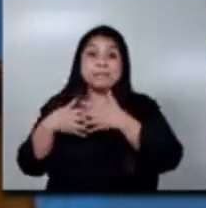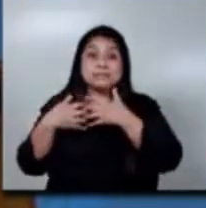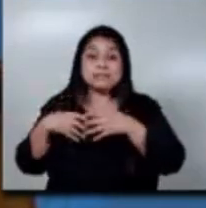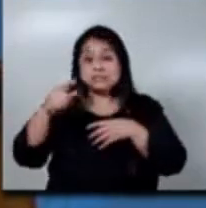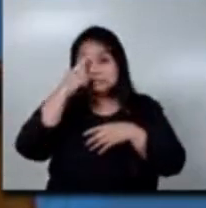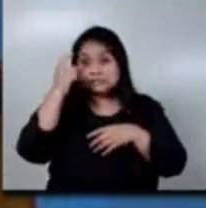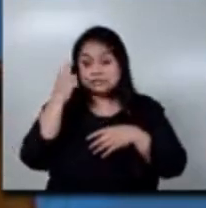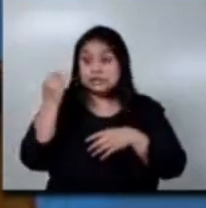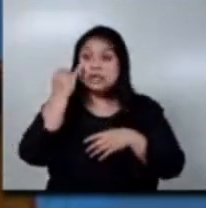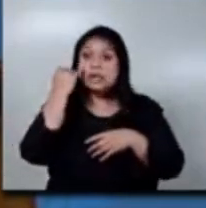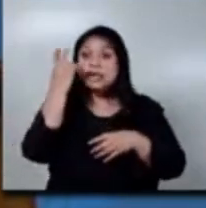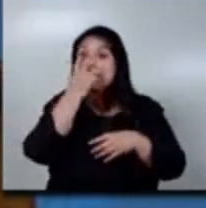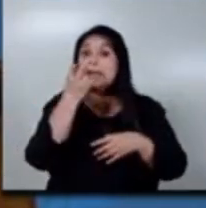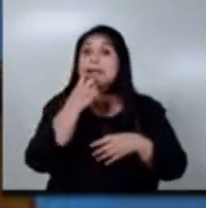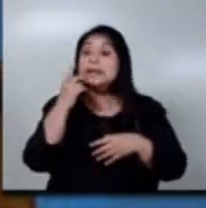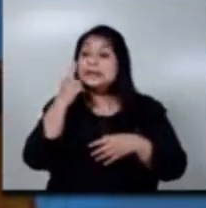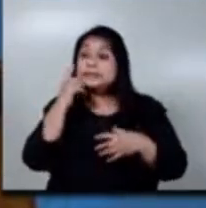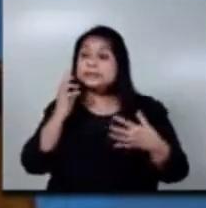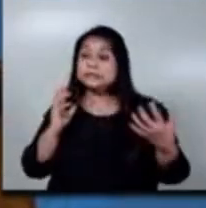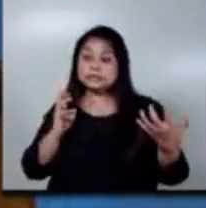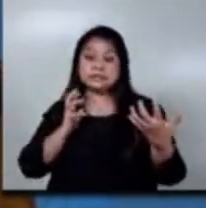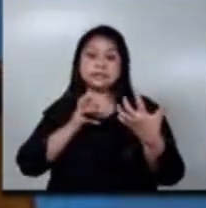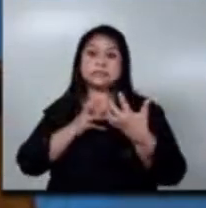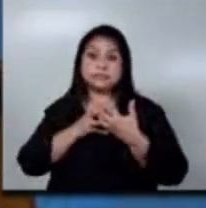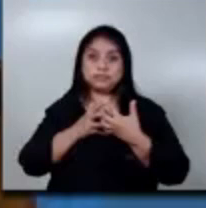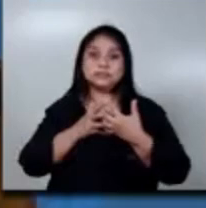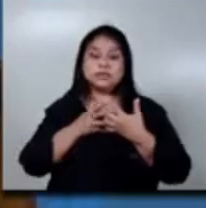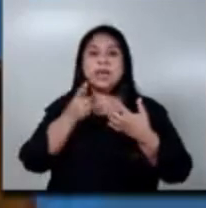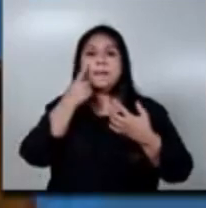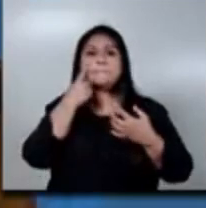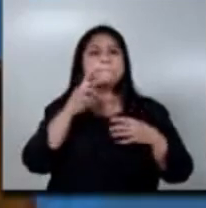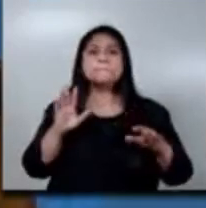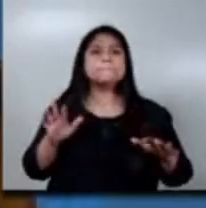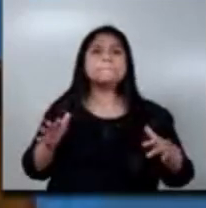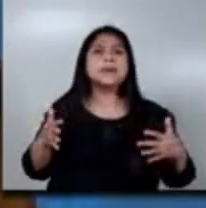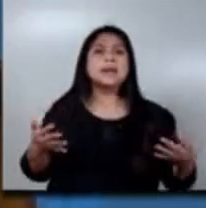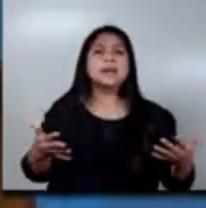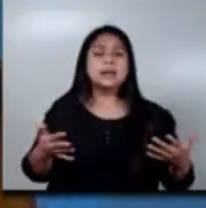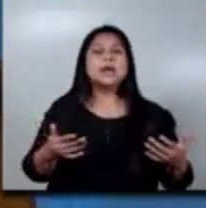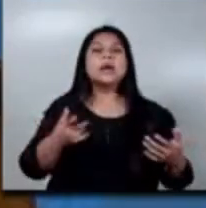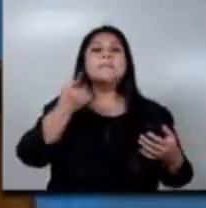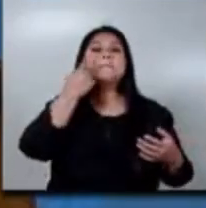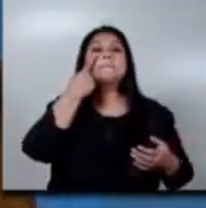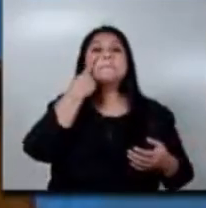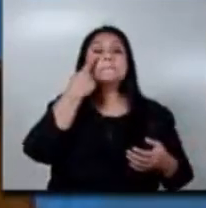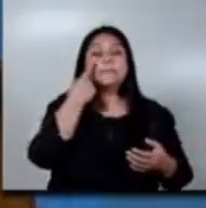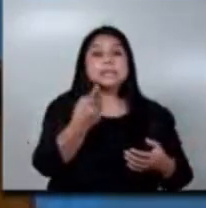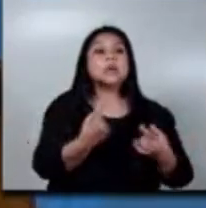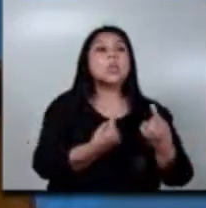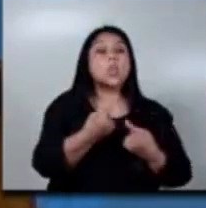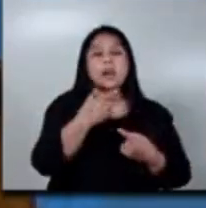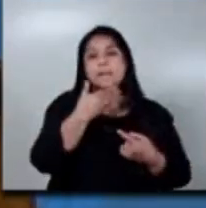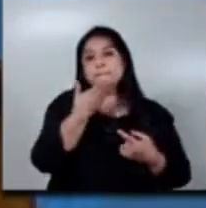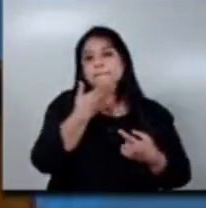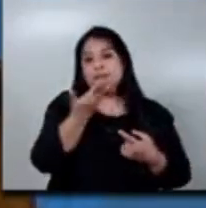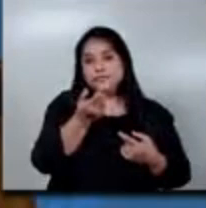en el Instituto Guatemalteco de Seguridad Social. ¿Para qué? Para poder detectar de manera más fácil